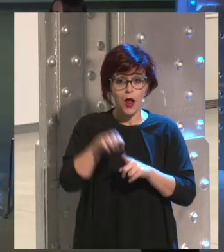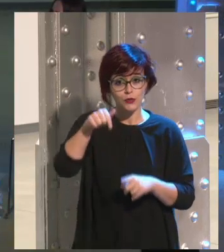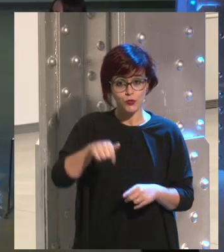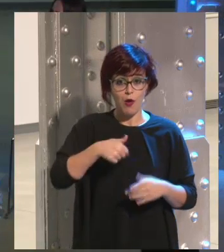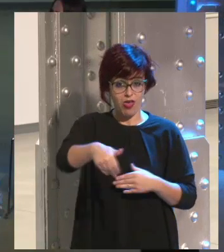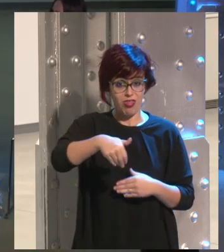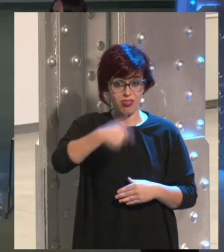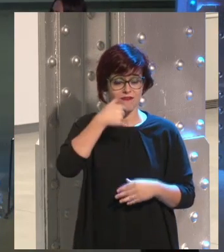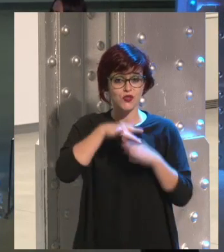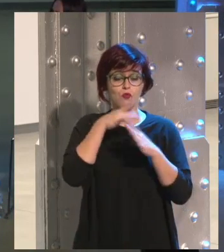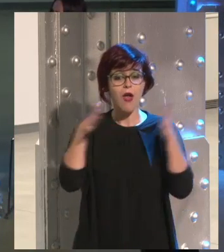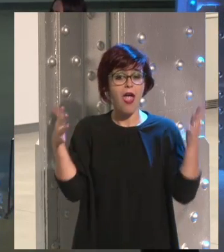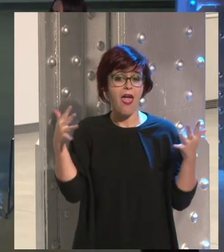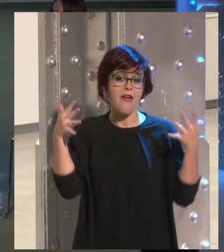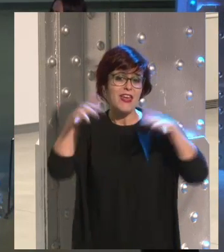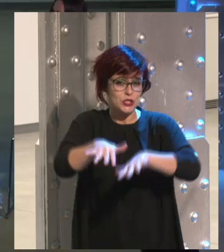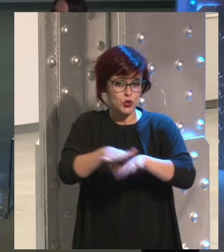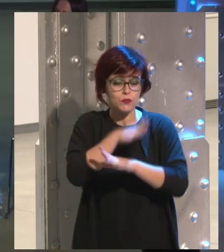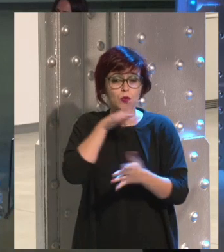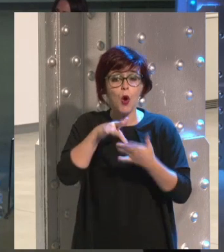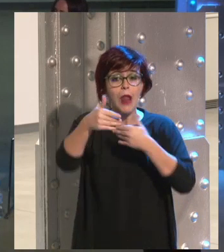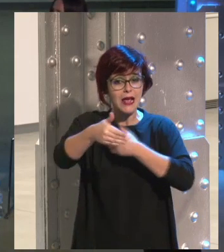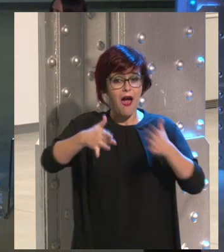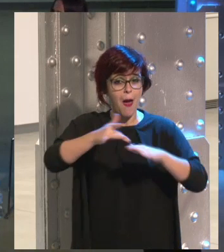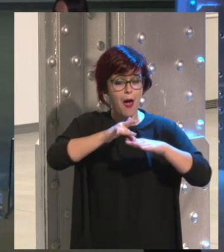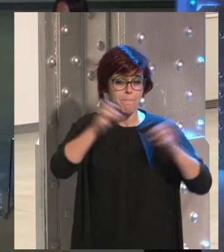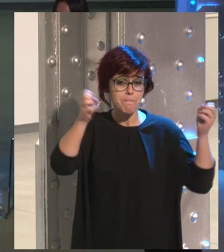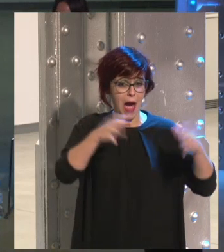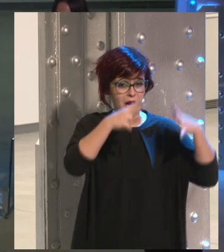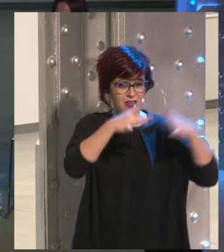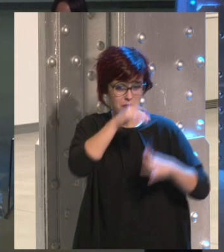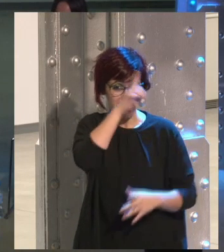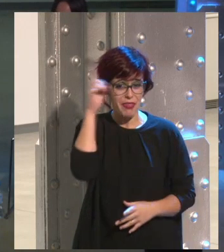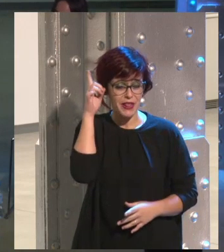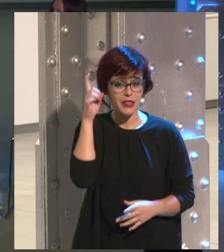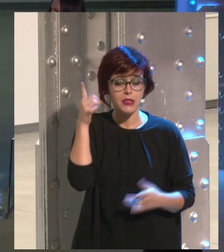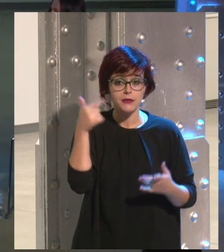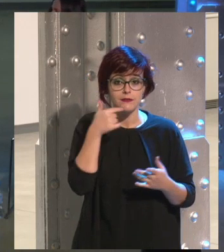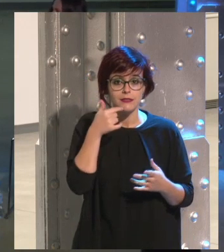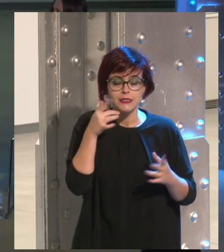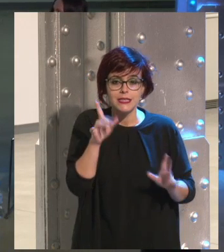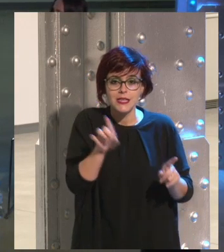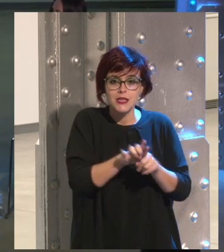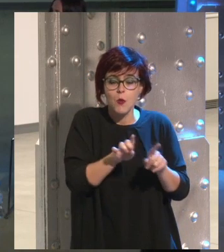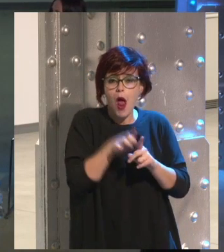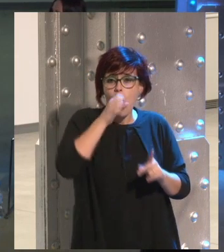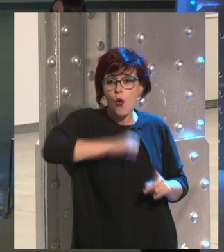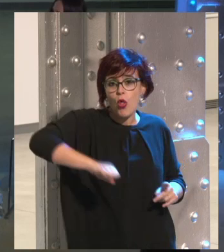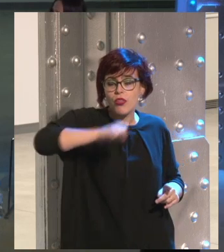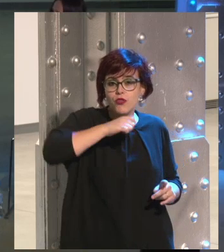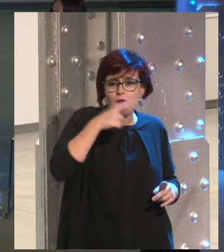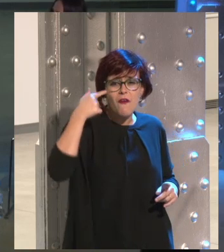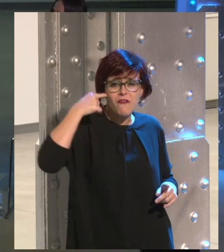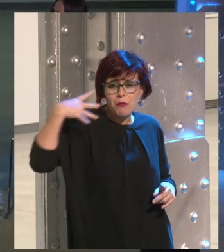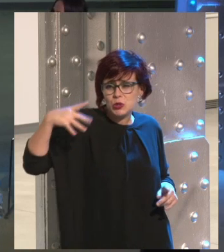a estar en un evento con miles de personas en la Caja Mágica de Madrid. Y es el cabeza de cartel, como si fuese un concierto de una Rockstar.